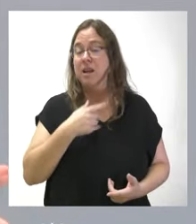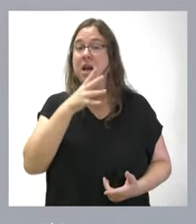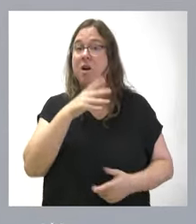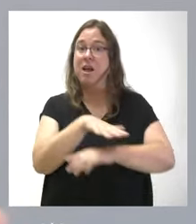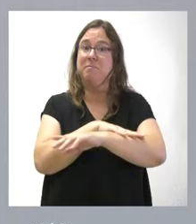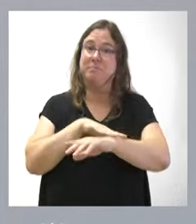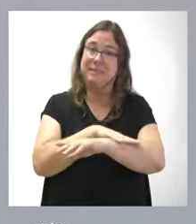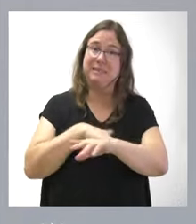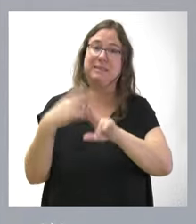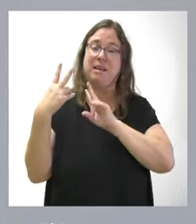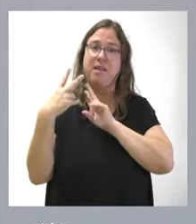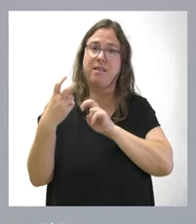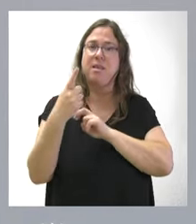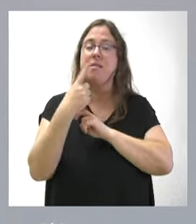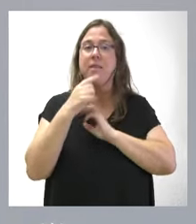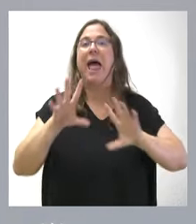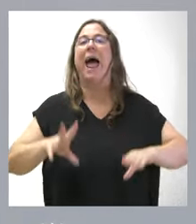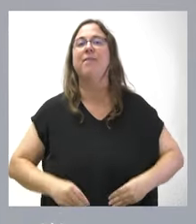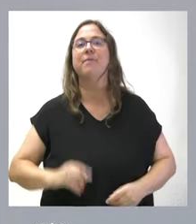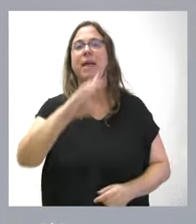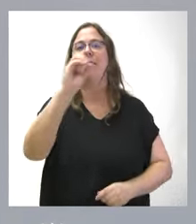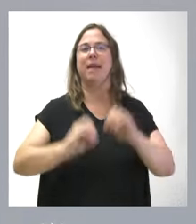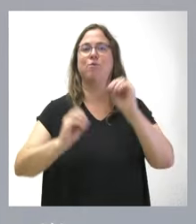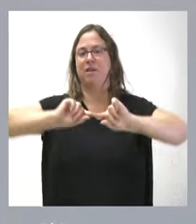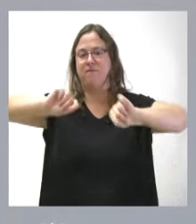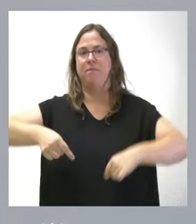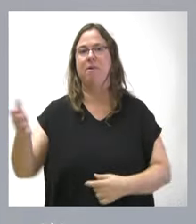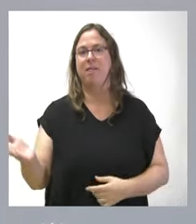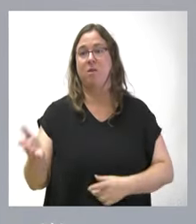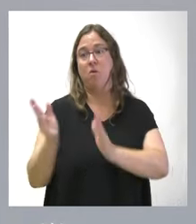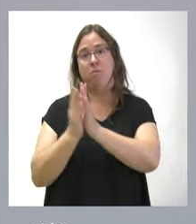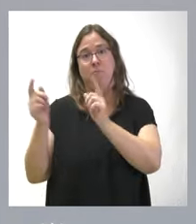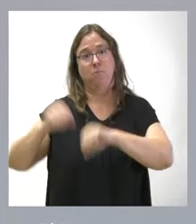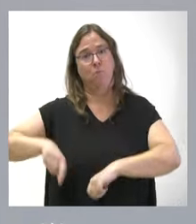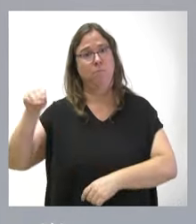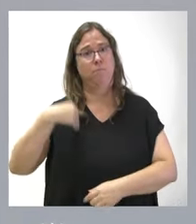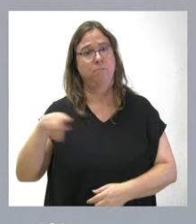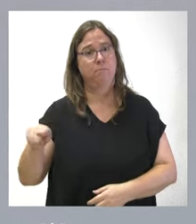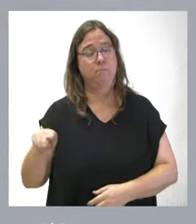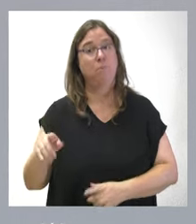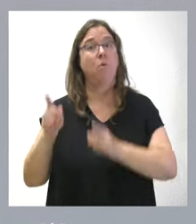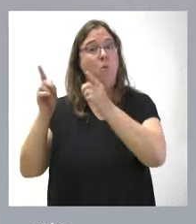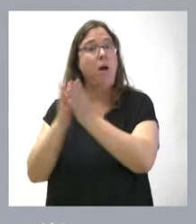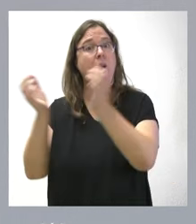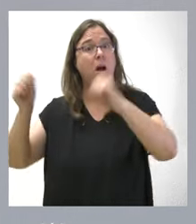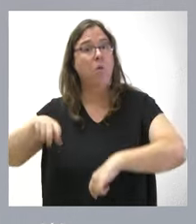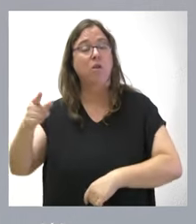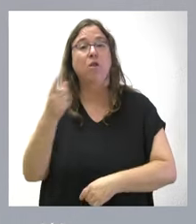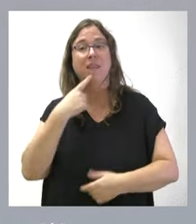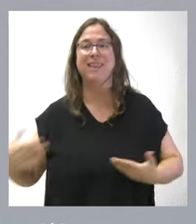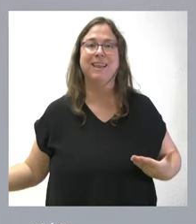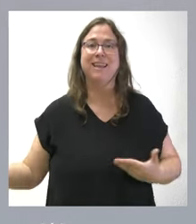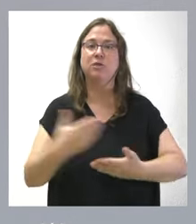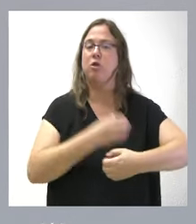Hacienda habla de aceptar al 100% lo que se ha firmado en ese acuerdo. Ese acuerdo habla de que toda la recaudación